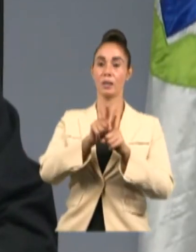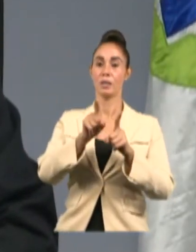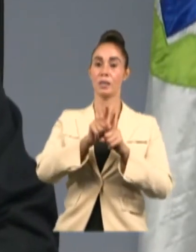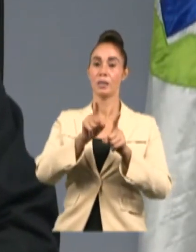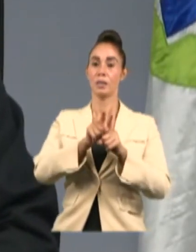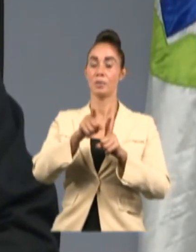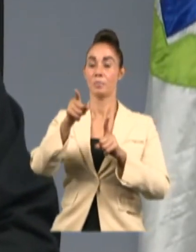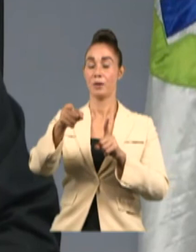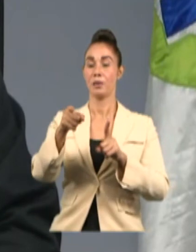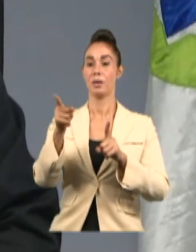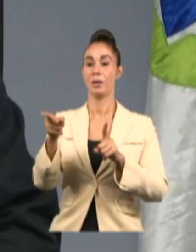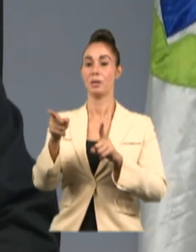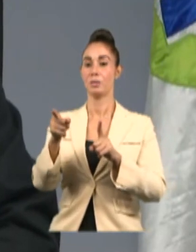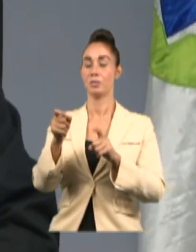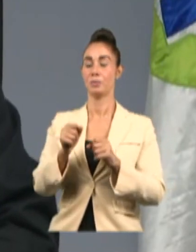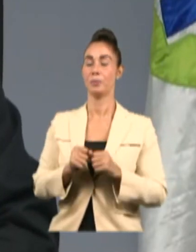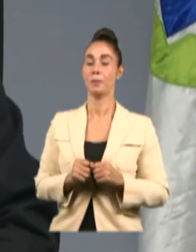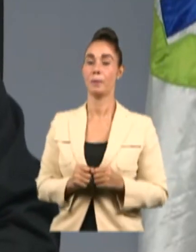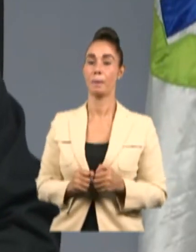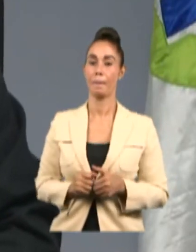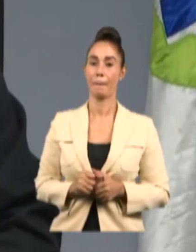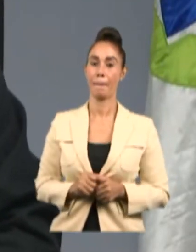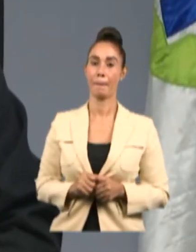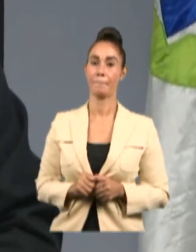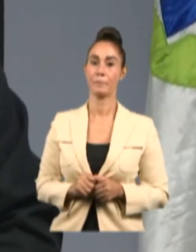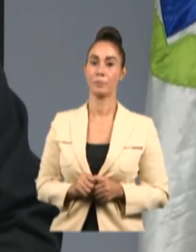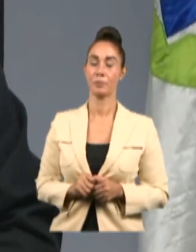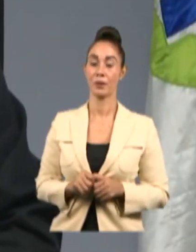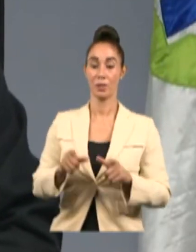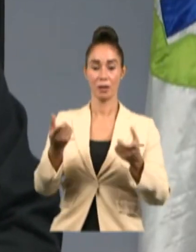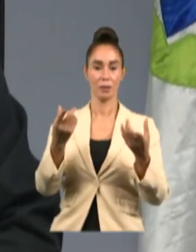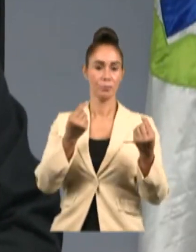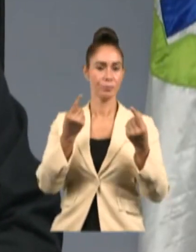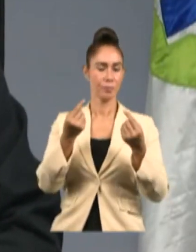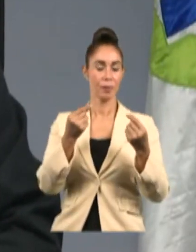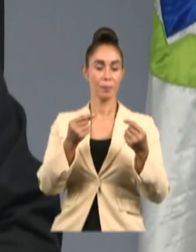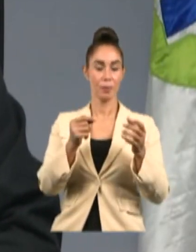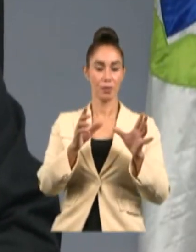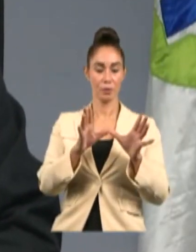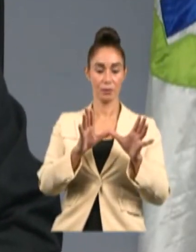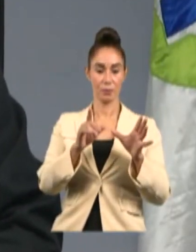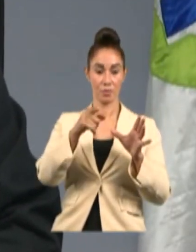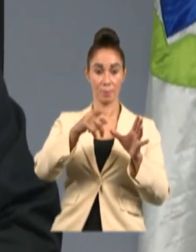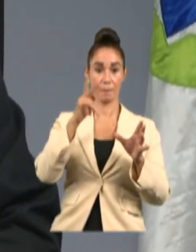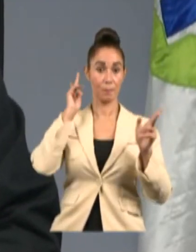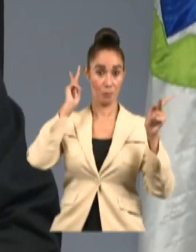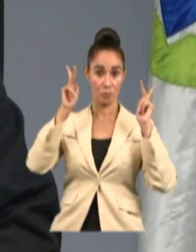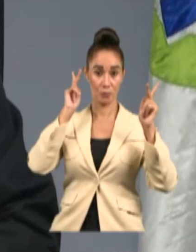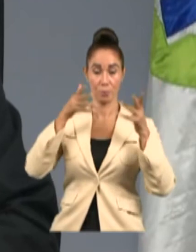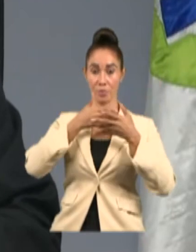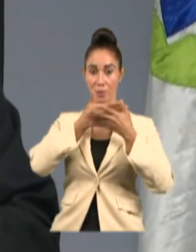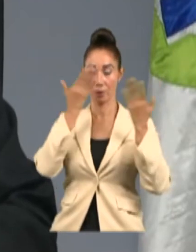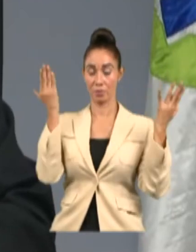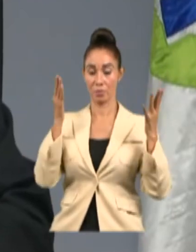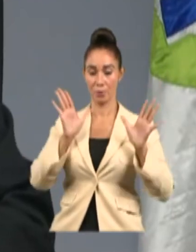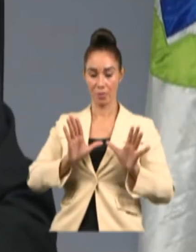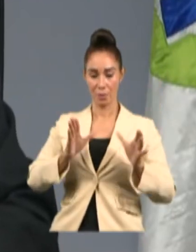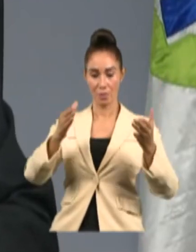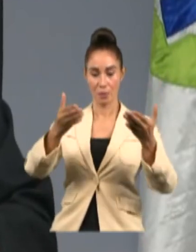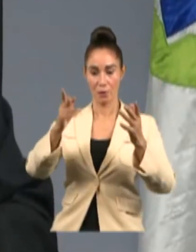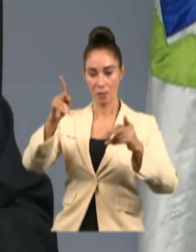con acelerar los trabajos de las áreas de aislamiento que no tenía Puerto Plata con fines de que